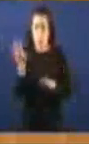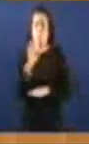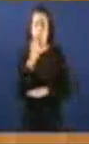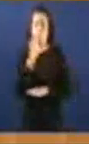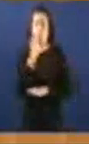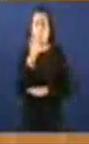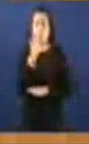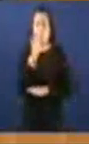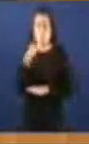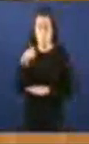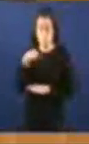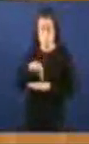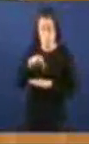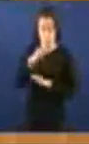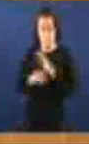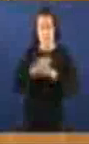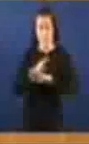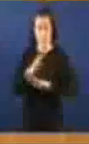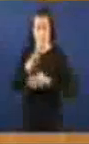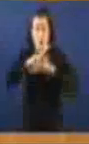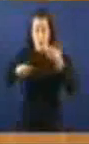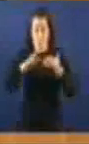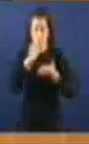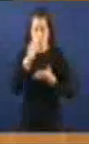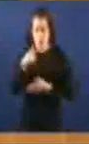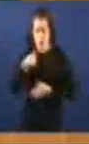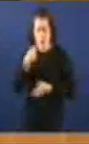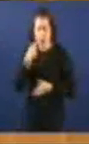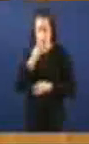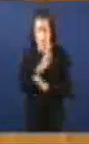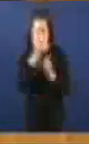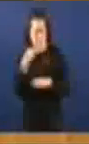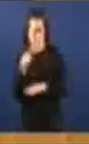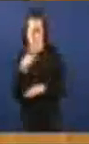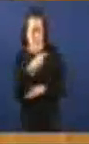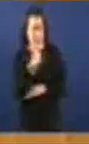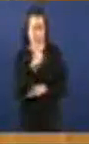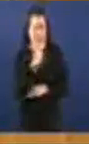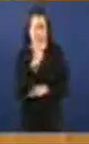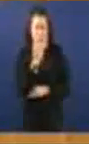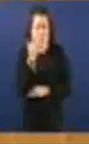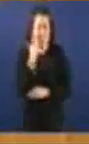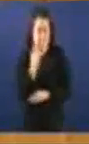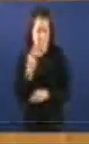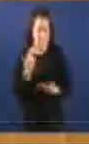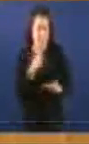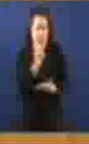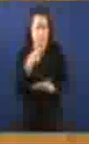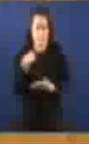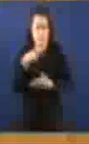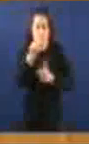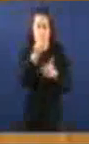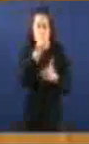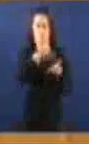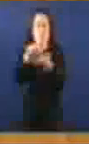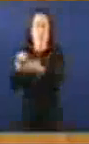competencias exclusivas Do Parlamento de Galicia Como se pode tolerar Por ustedes E se teñen un sentido Dignidade Como cidadas galegos Como